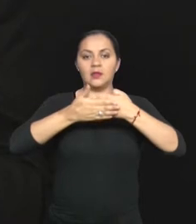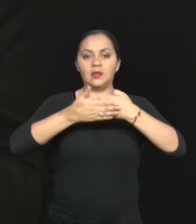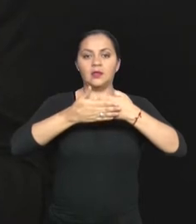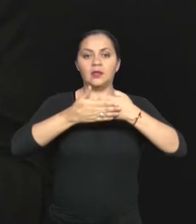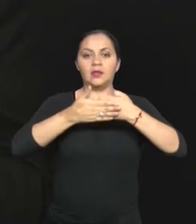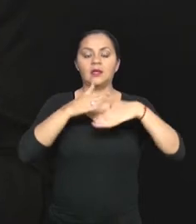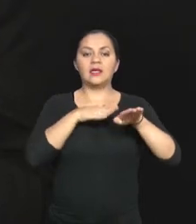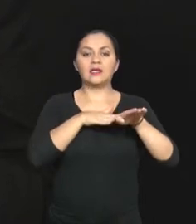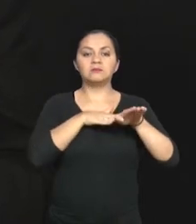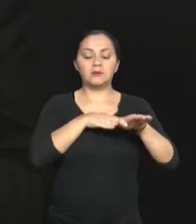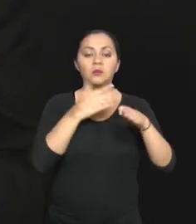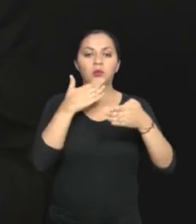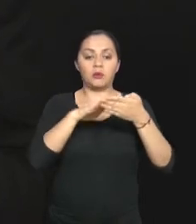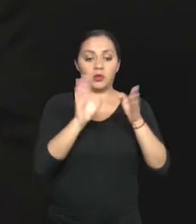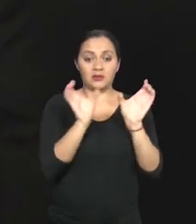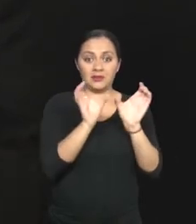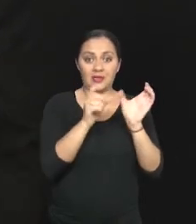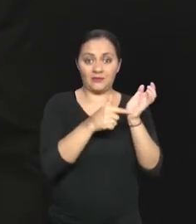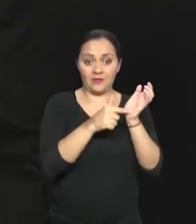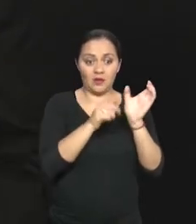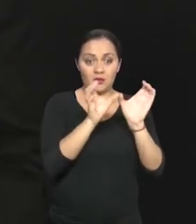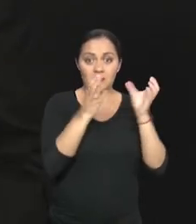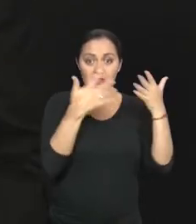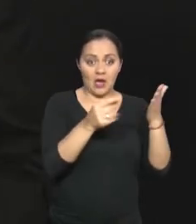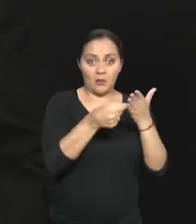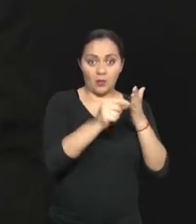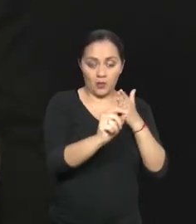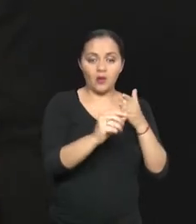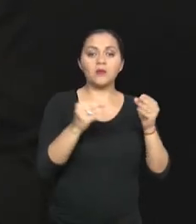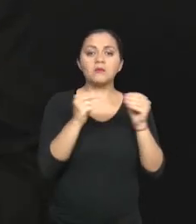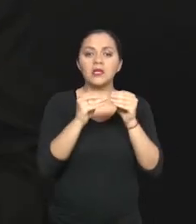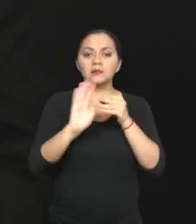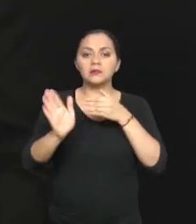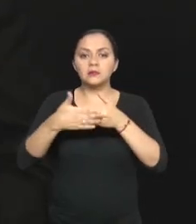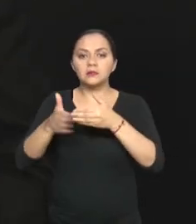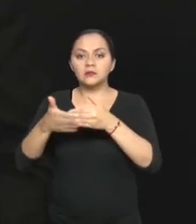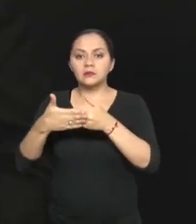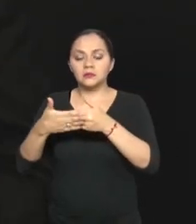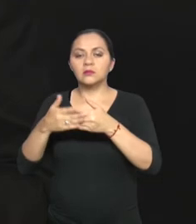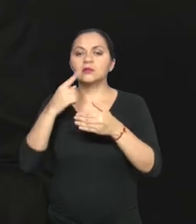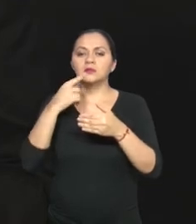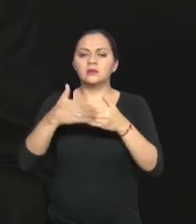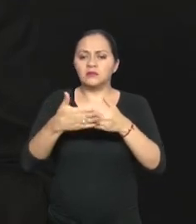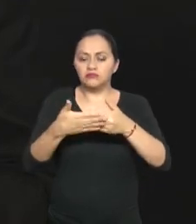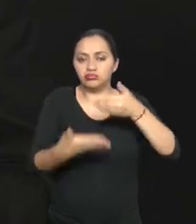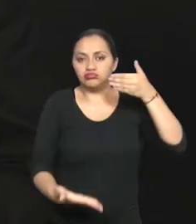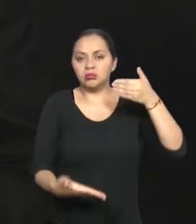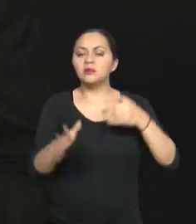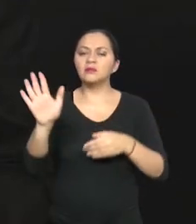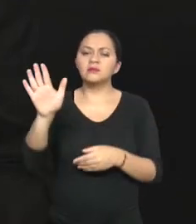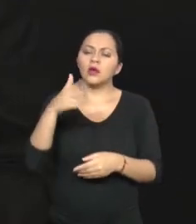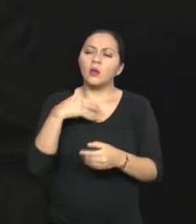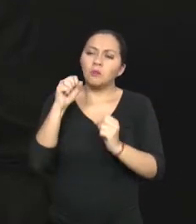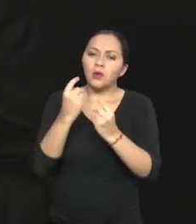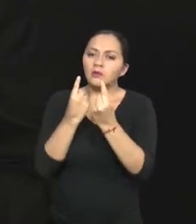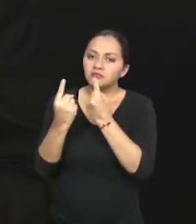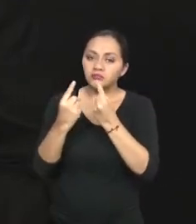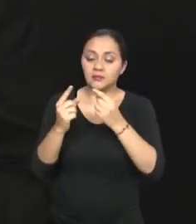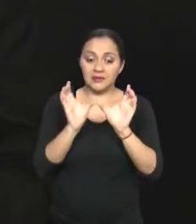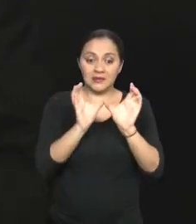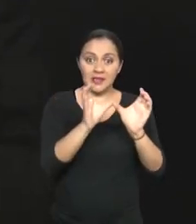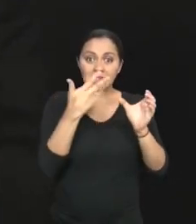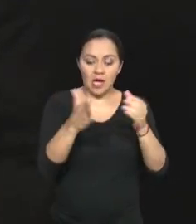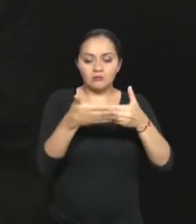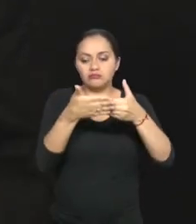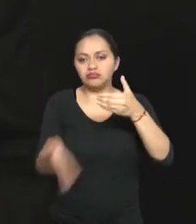certificado. Eso de pronto podríamos conversar y podríamos mejorar, ¿no? Yo creo que todos los trámites